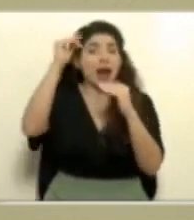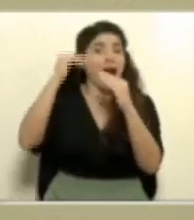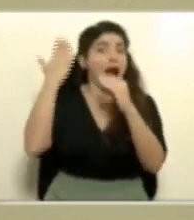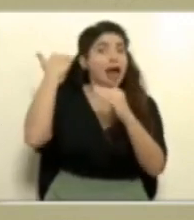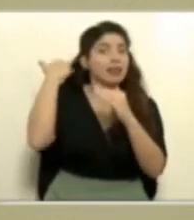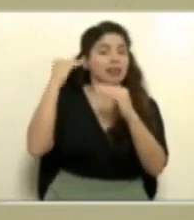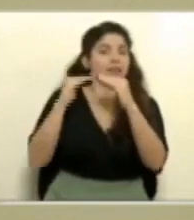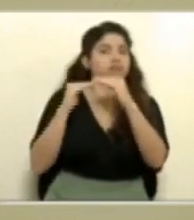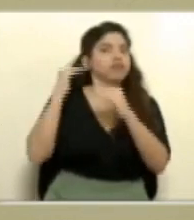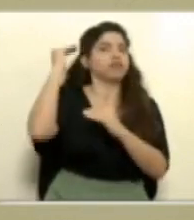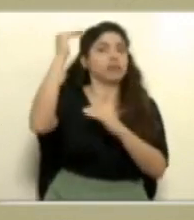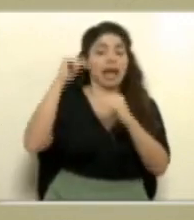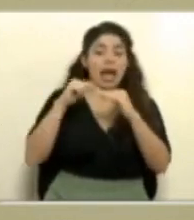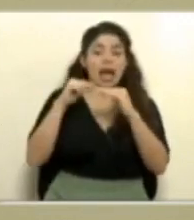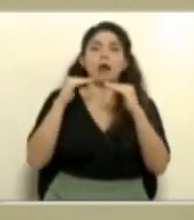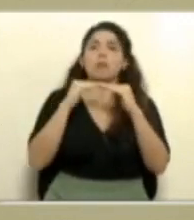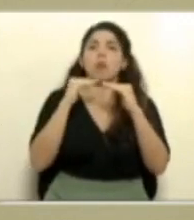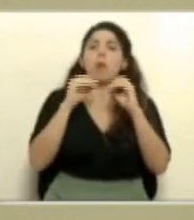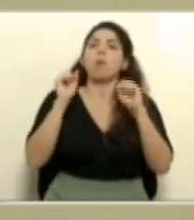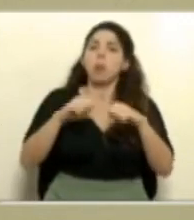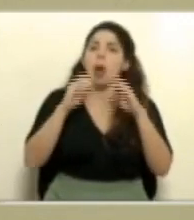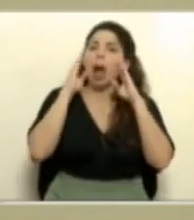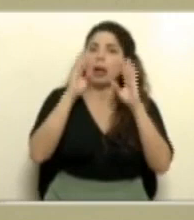Habíamos sobrepasado por mucho esta cantidad.